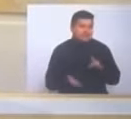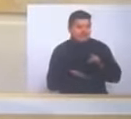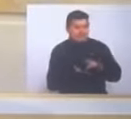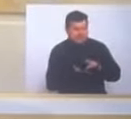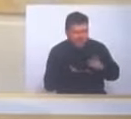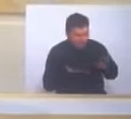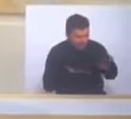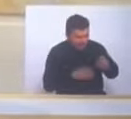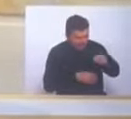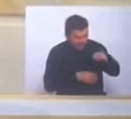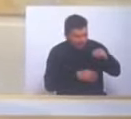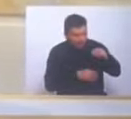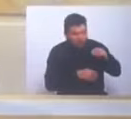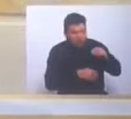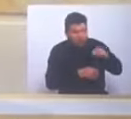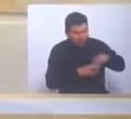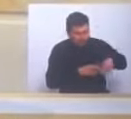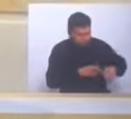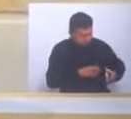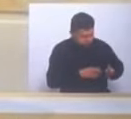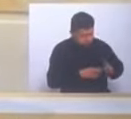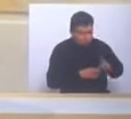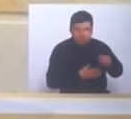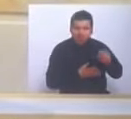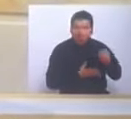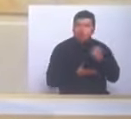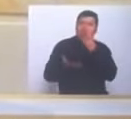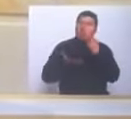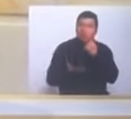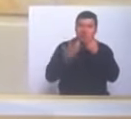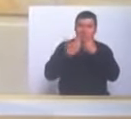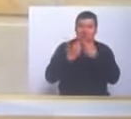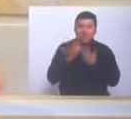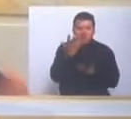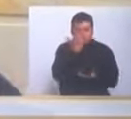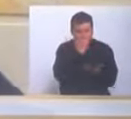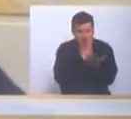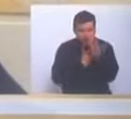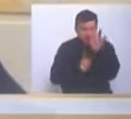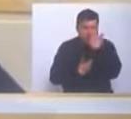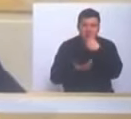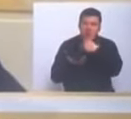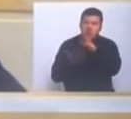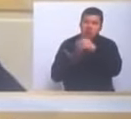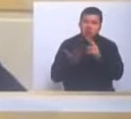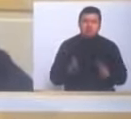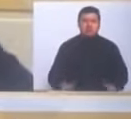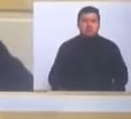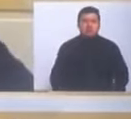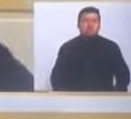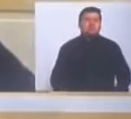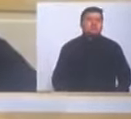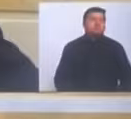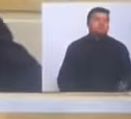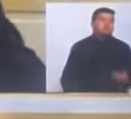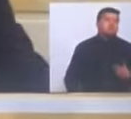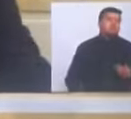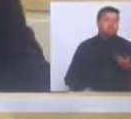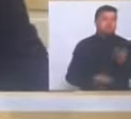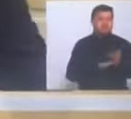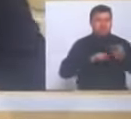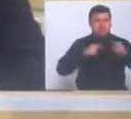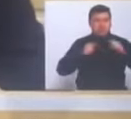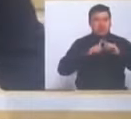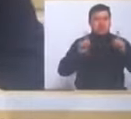sin fondo que la plata que le metan se la traga yo si planteo un